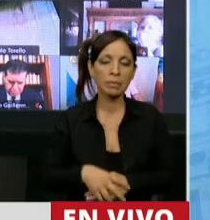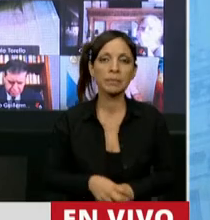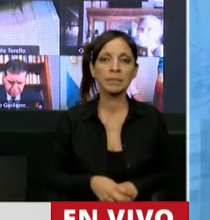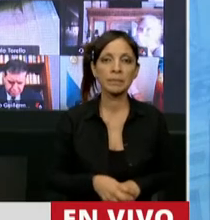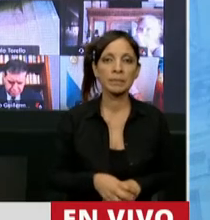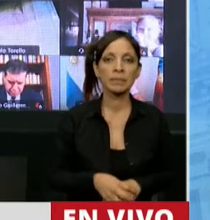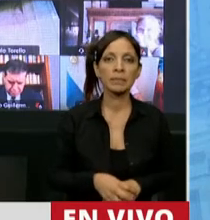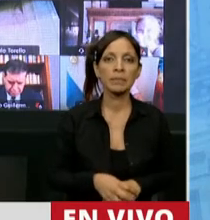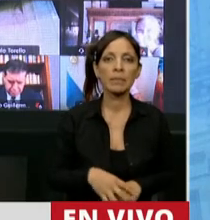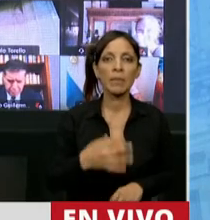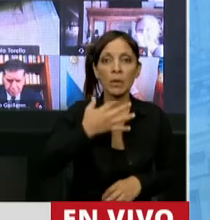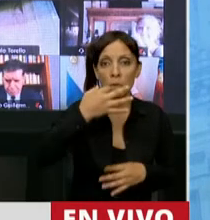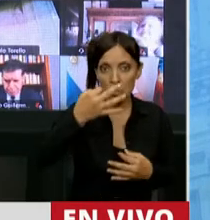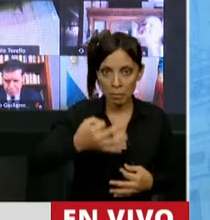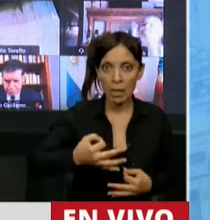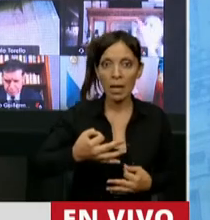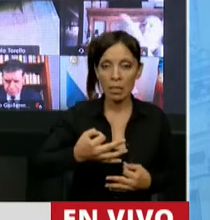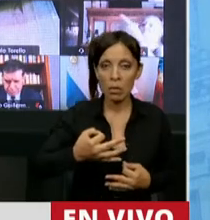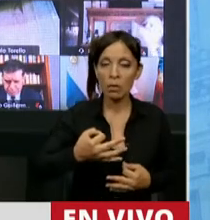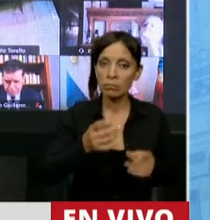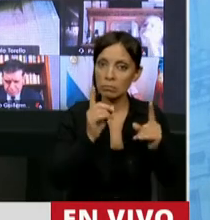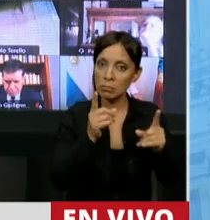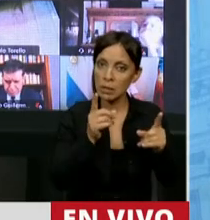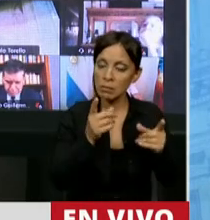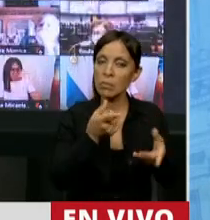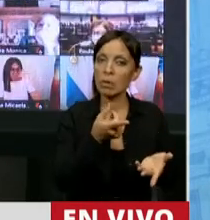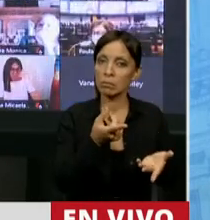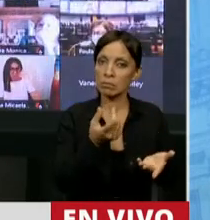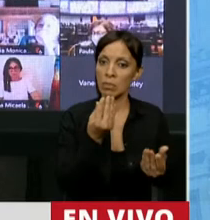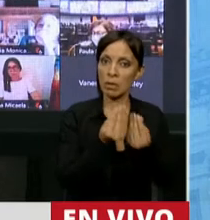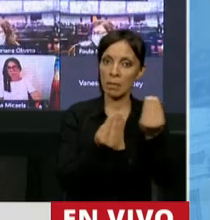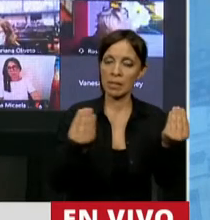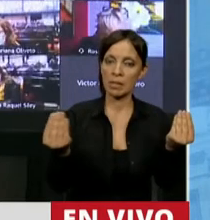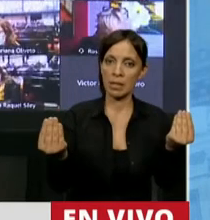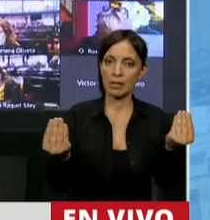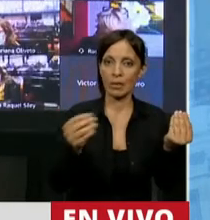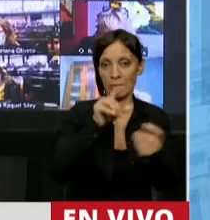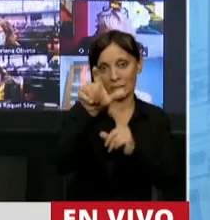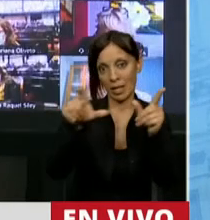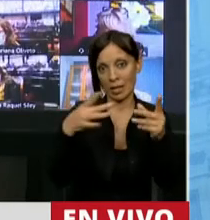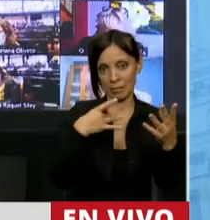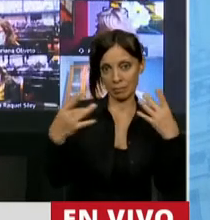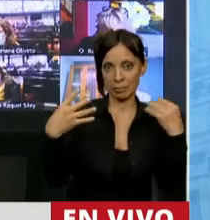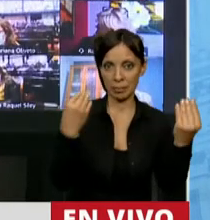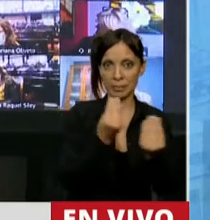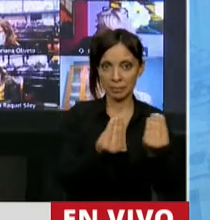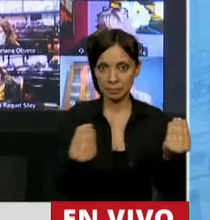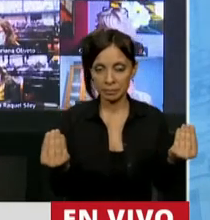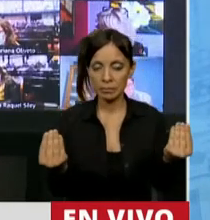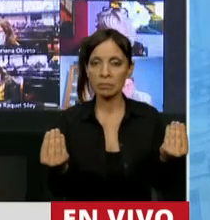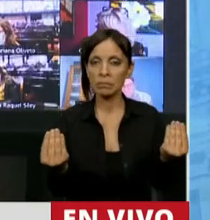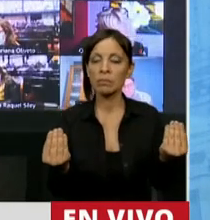en cumplimiento de la representación popular que una parte